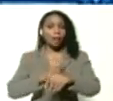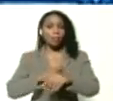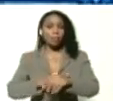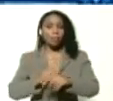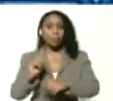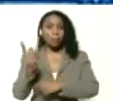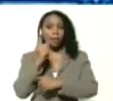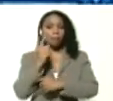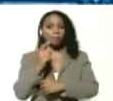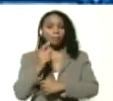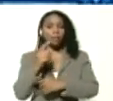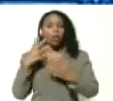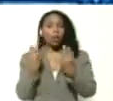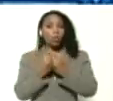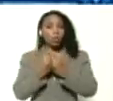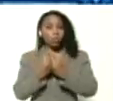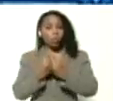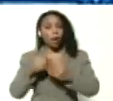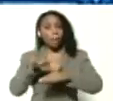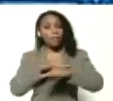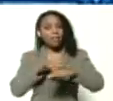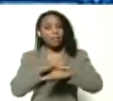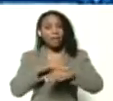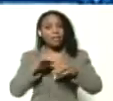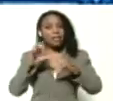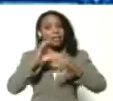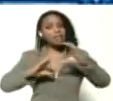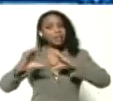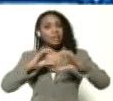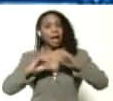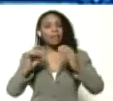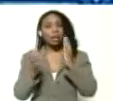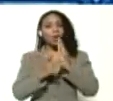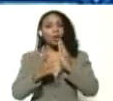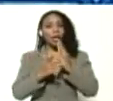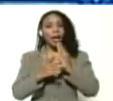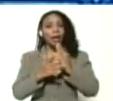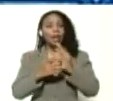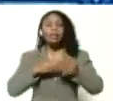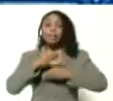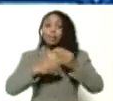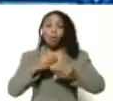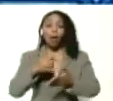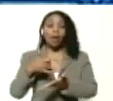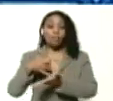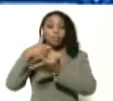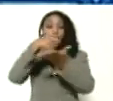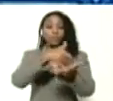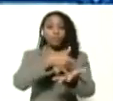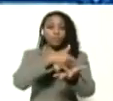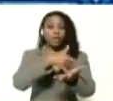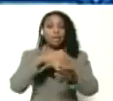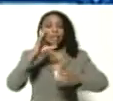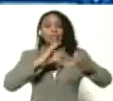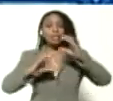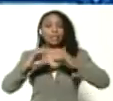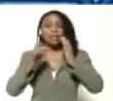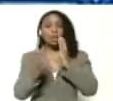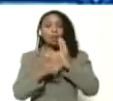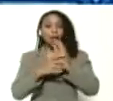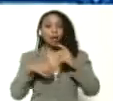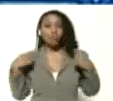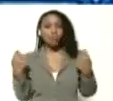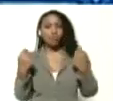conjuntamente con nuestra ministra de ciencia y tecnología y el equipo de ciencia y tecnología y creamos el premio de ciencia y tecnología innovaciones